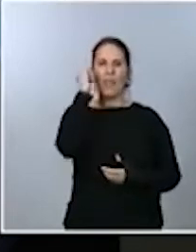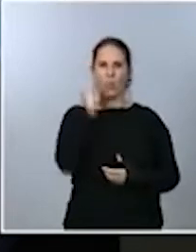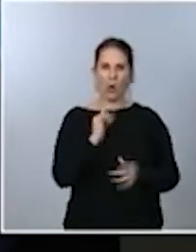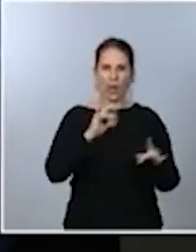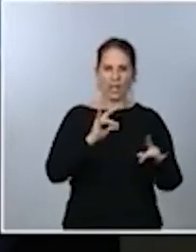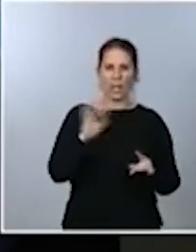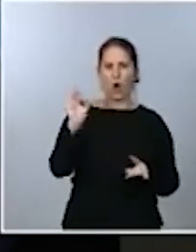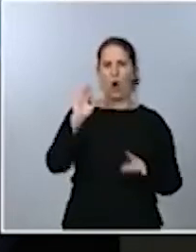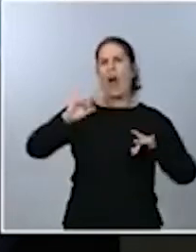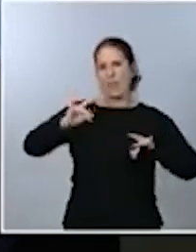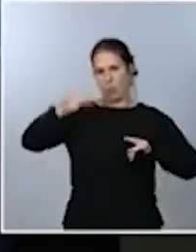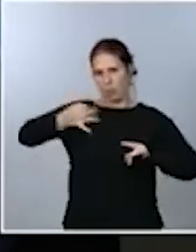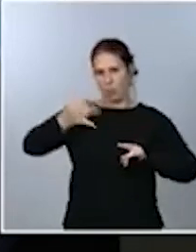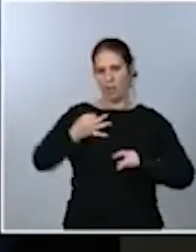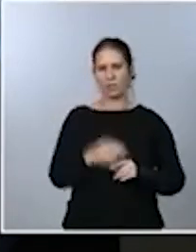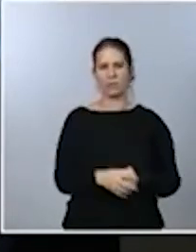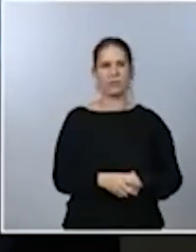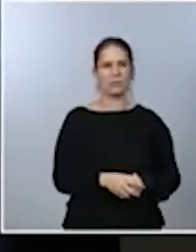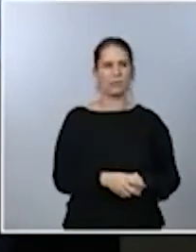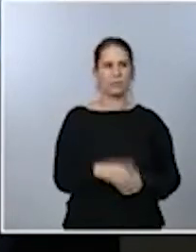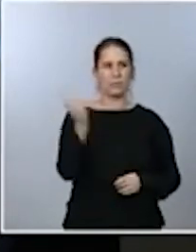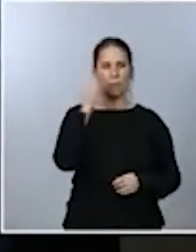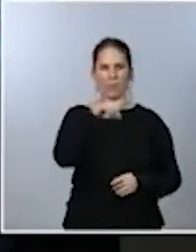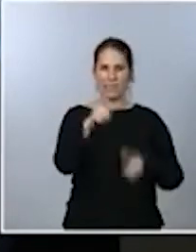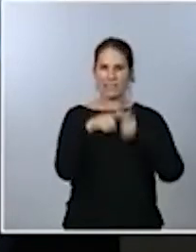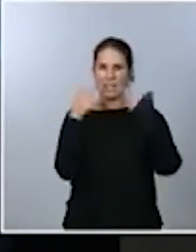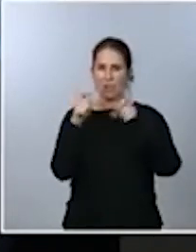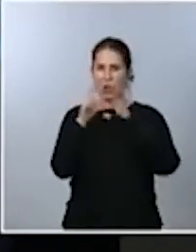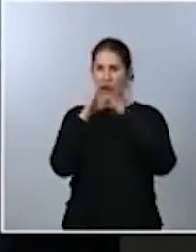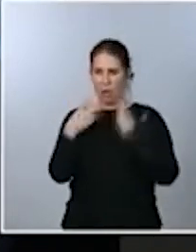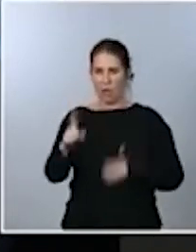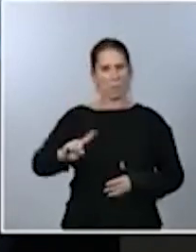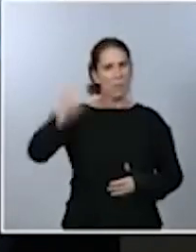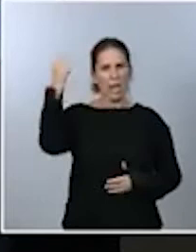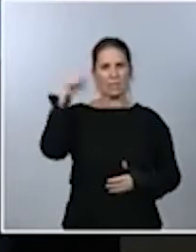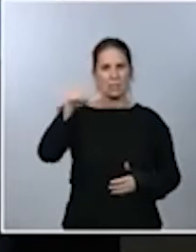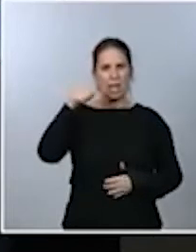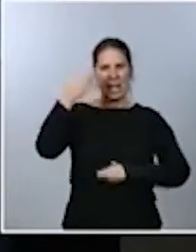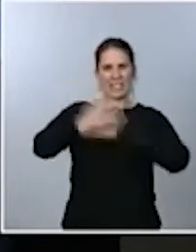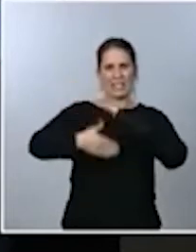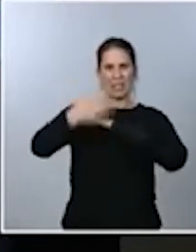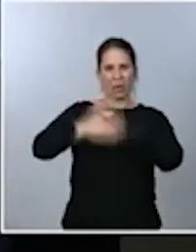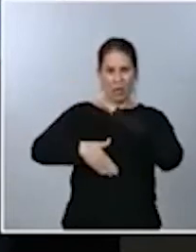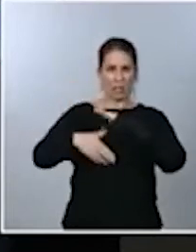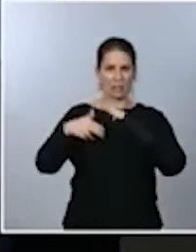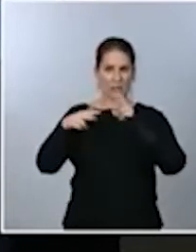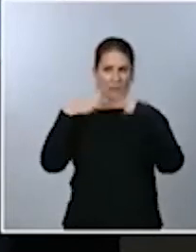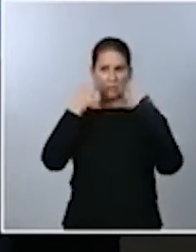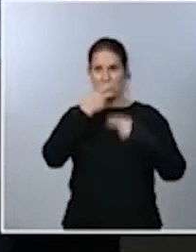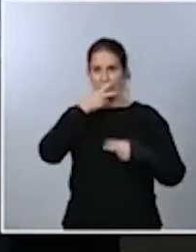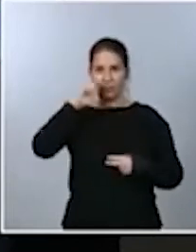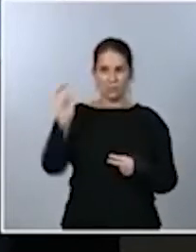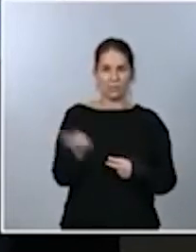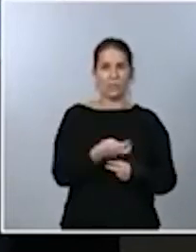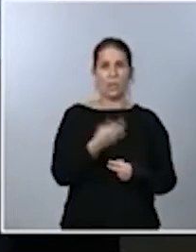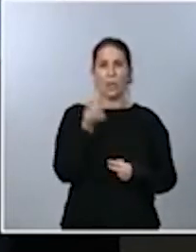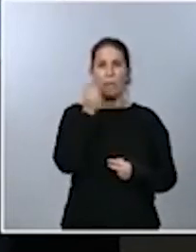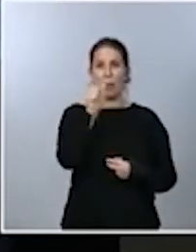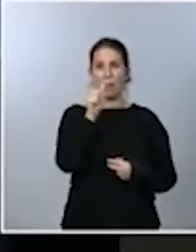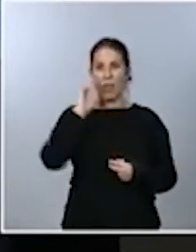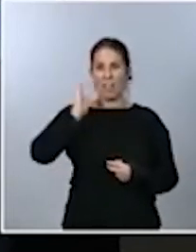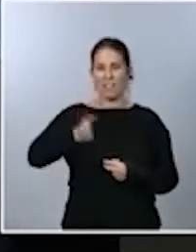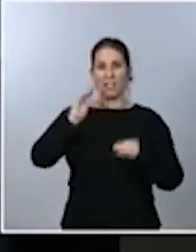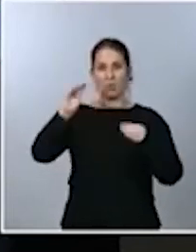restauración es de los sectores que en estos momentos tienen más restricciones y, obviamente, afectan el precio y lo que tienen que pagar de impuestos.